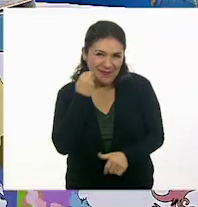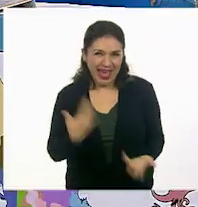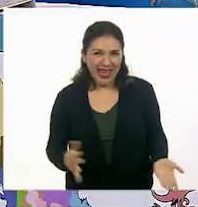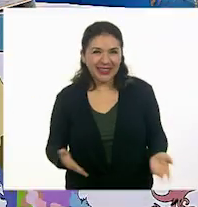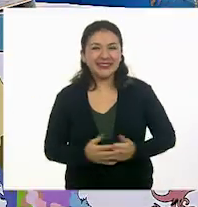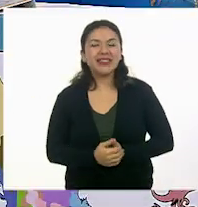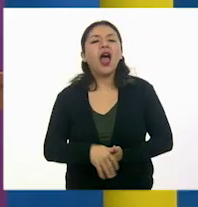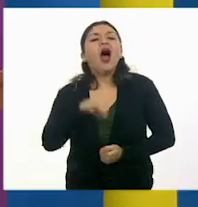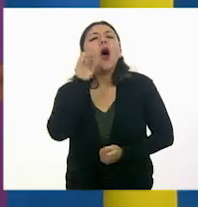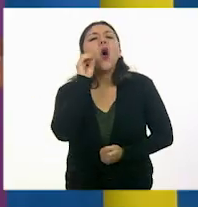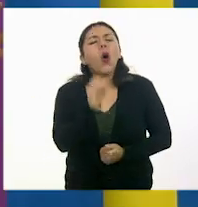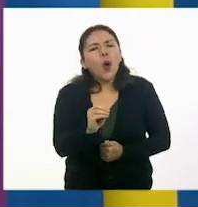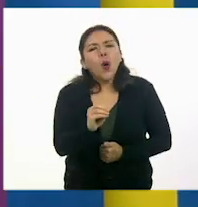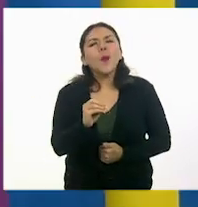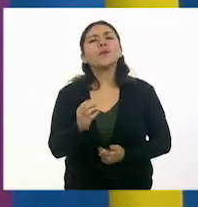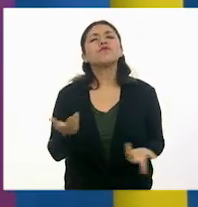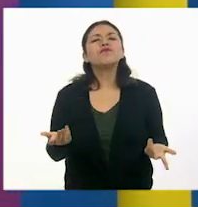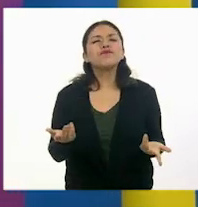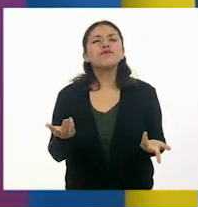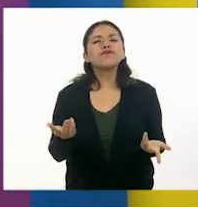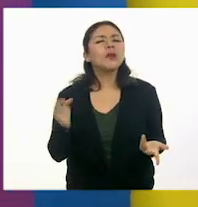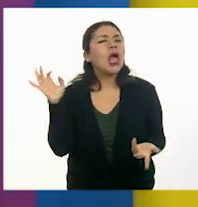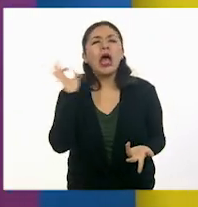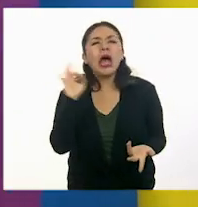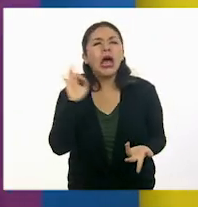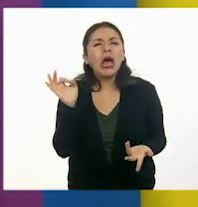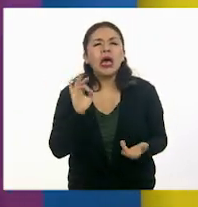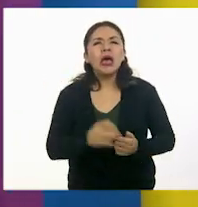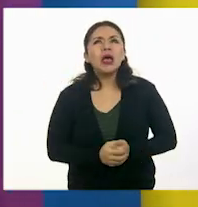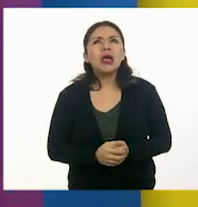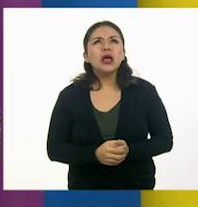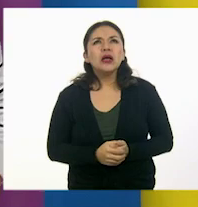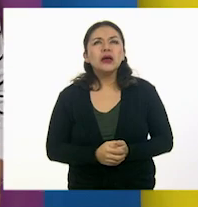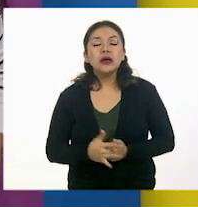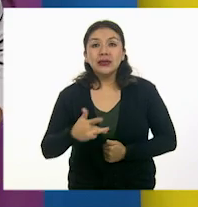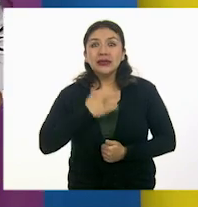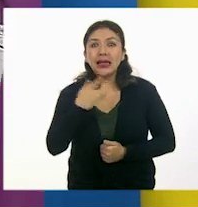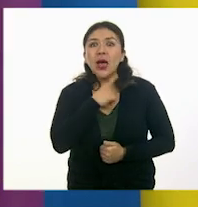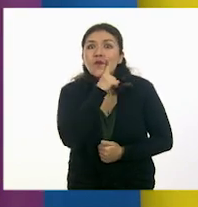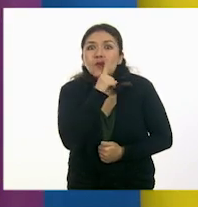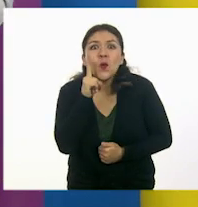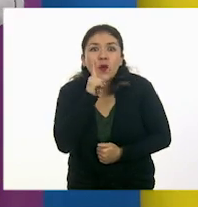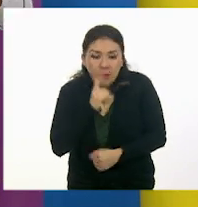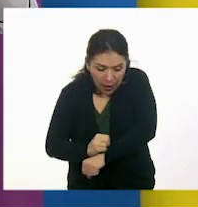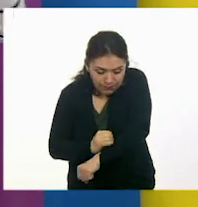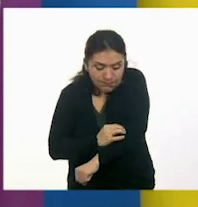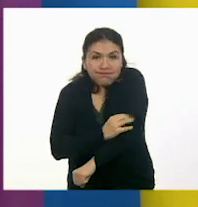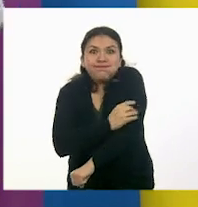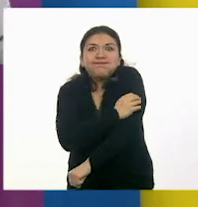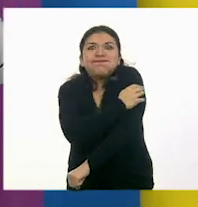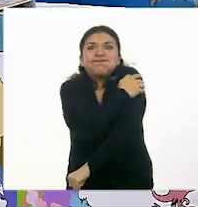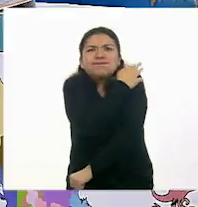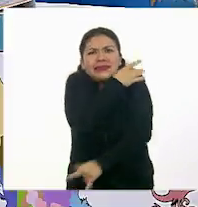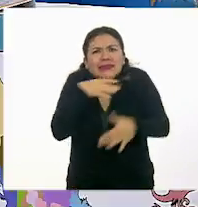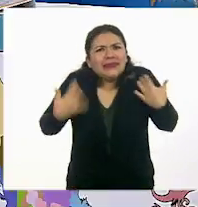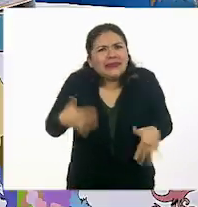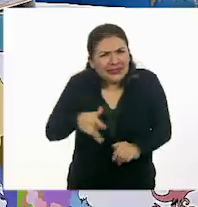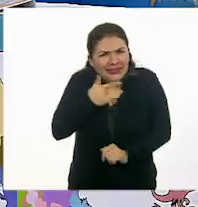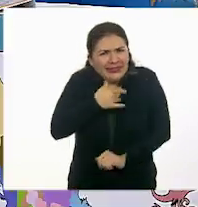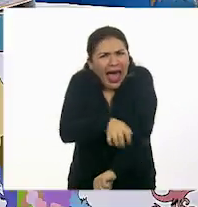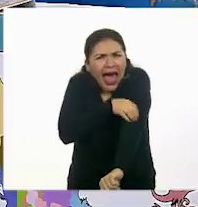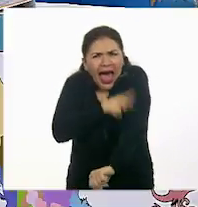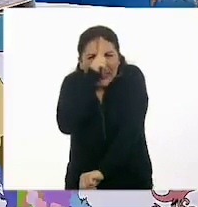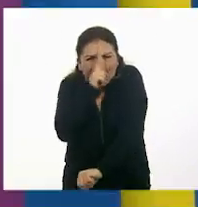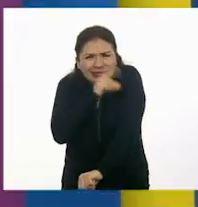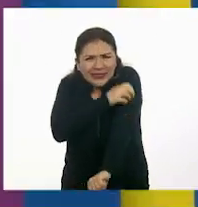O, ¿cómo sería que se nos subieran un puñado de hormigas que caminaran por todo nuestro cuerpo? Ay, la